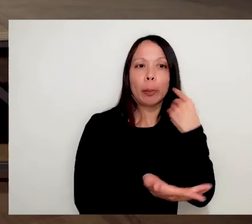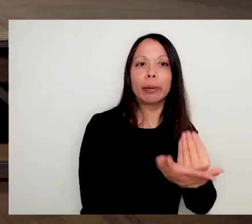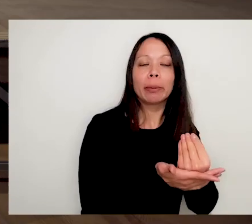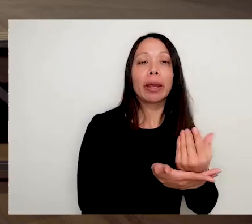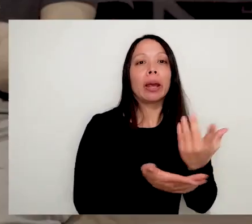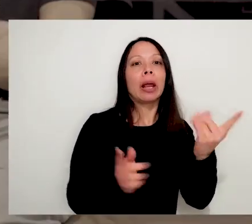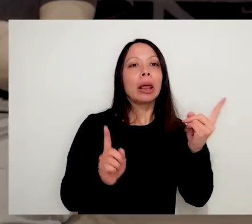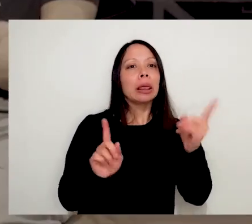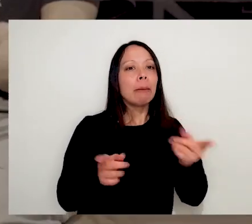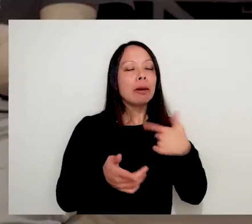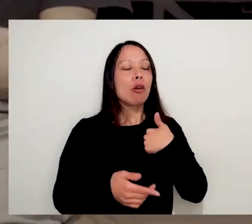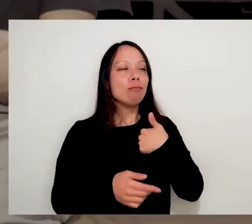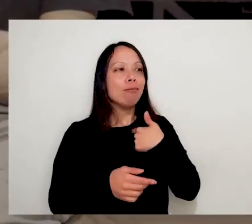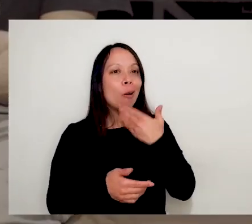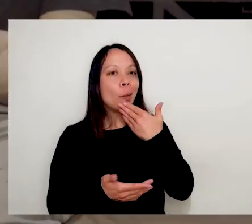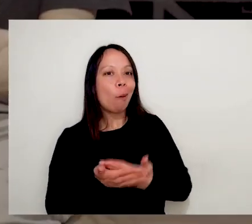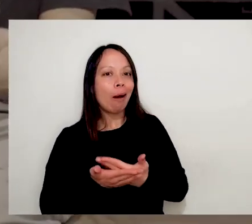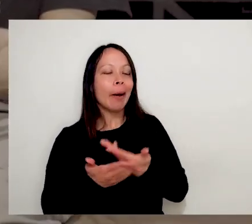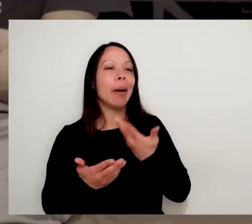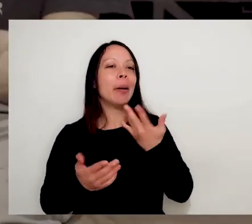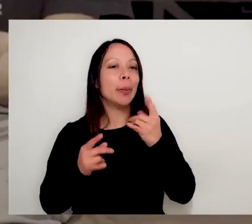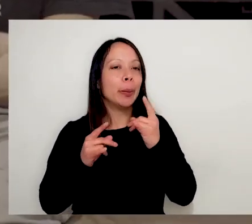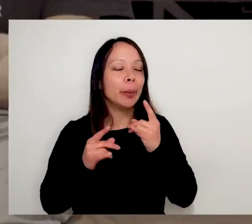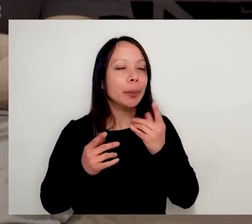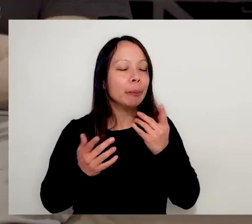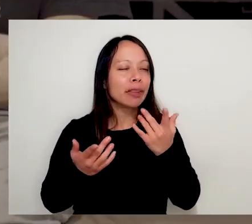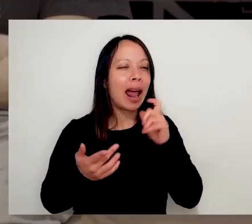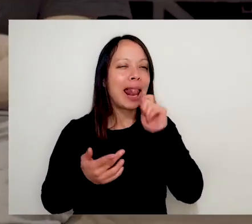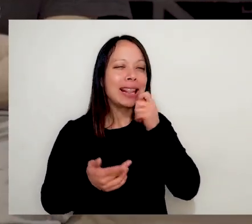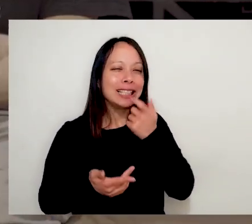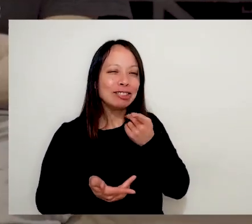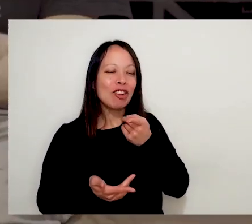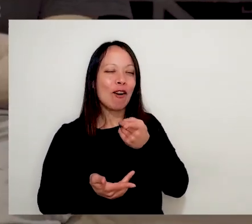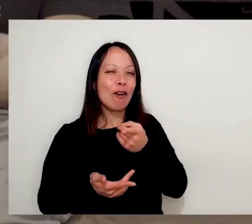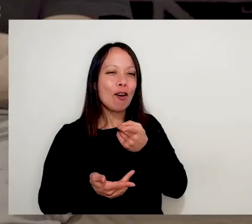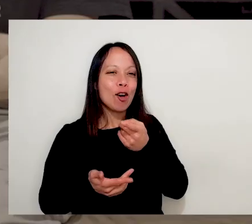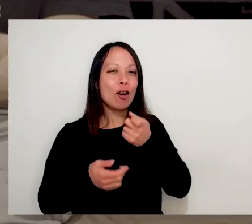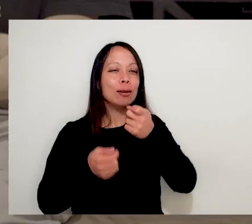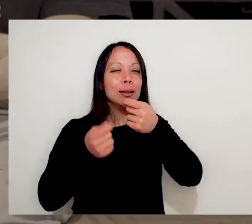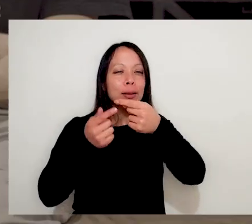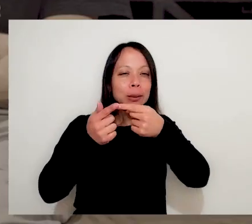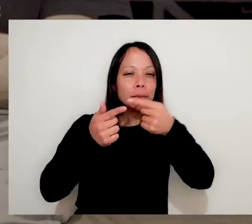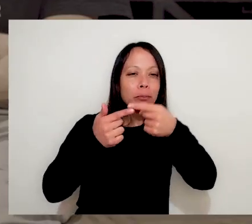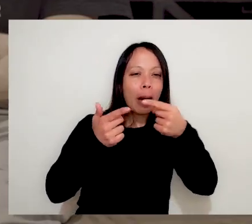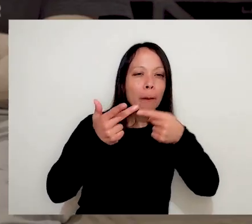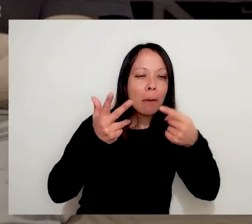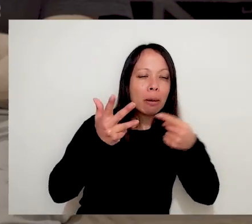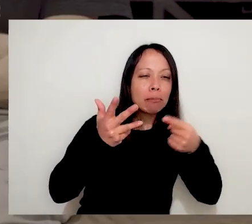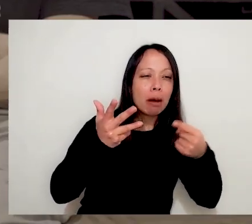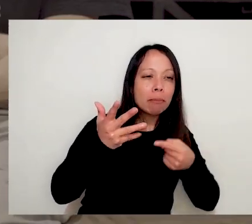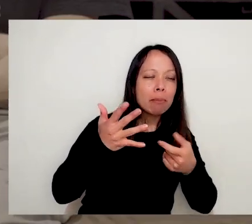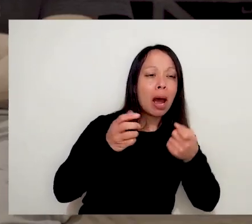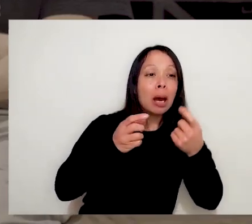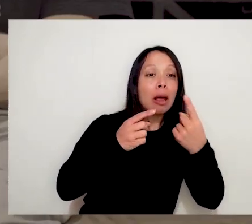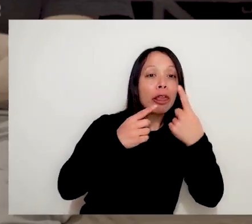de lo que traigo. Después estuvo increíble. Como que también hay algo re lindo de eso, ¿no? Como de que tanto los elementos